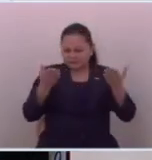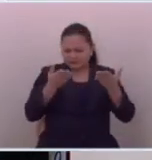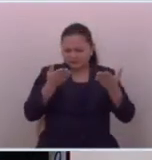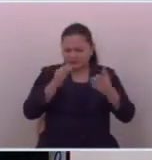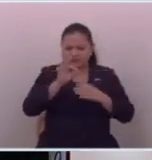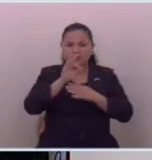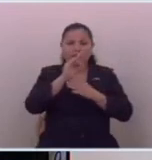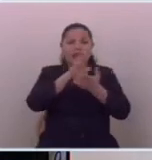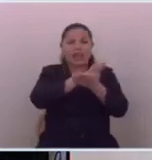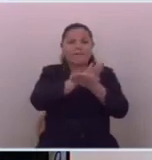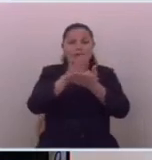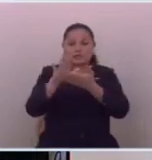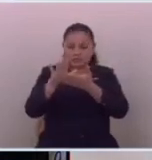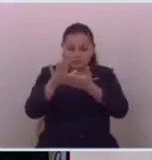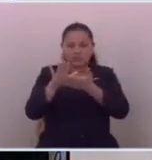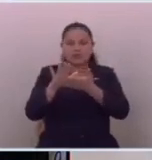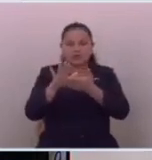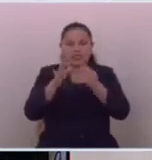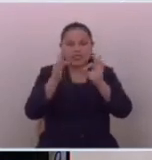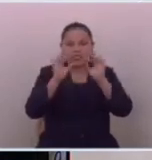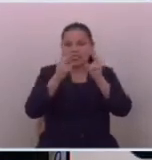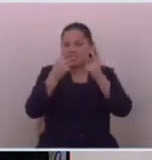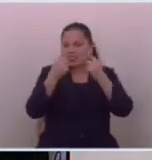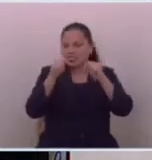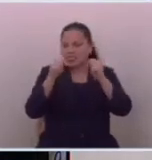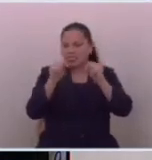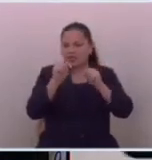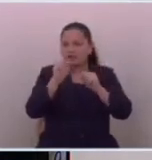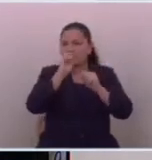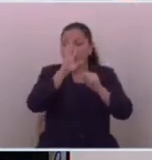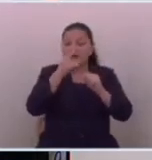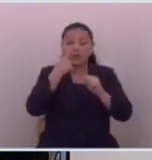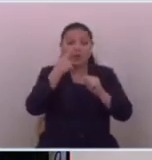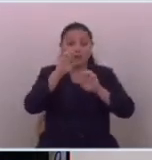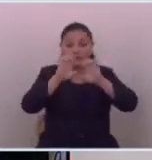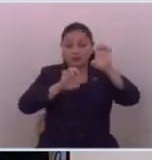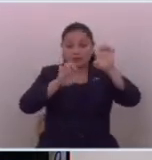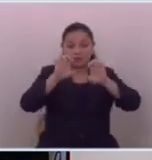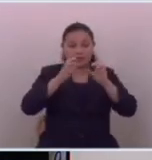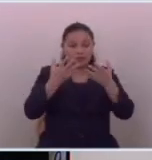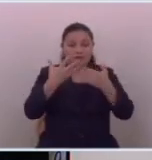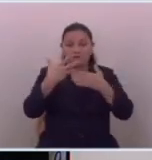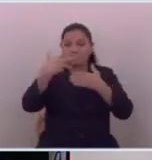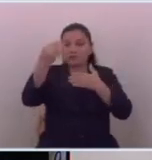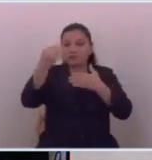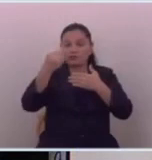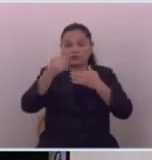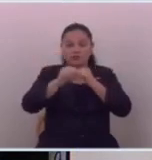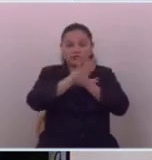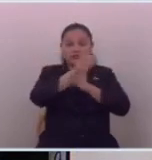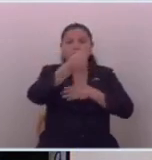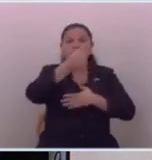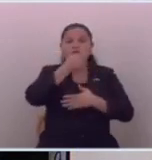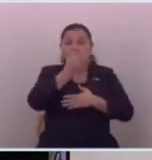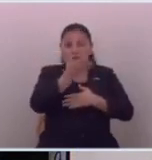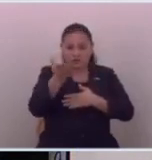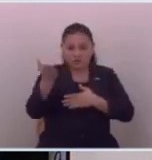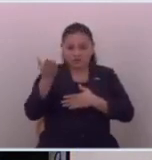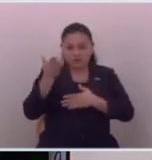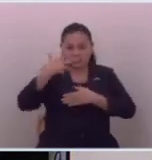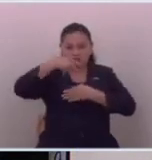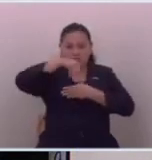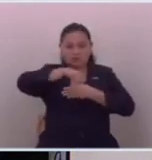filtro que es para ellos ellos van a revisar todo lo que sale en las noticias y ellos son los que van a